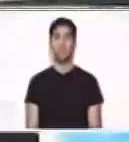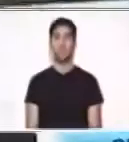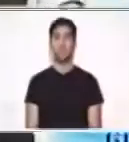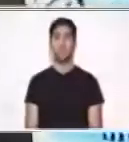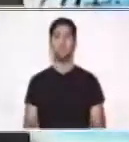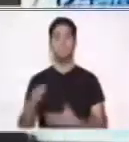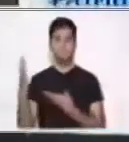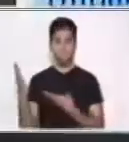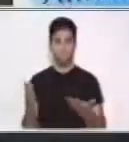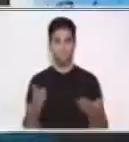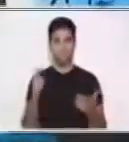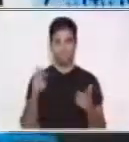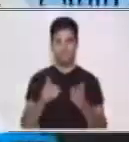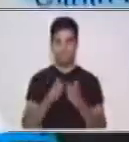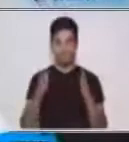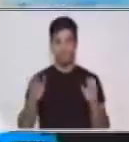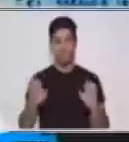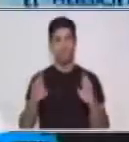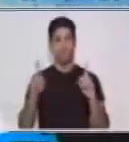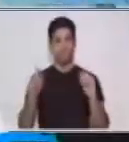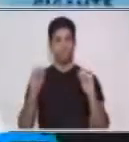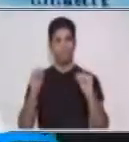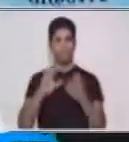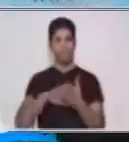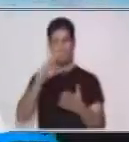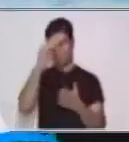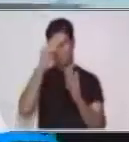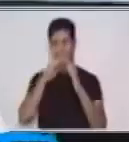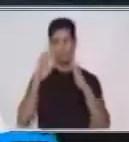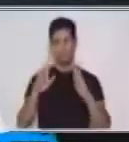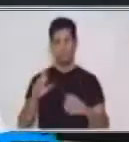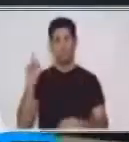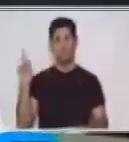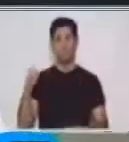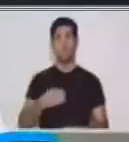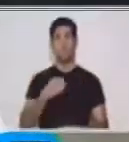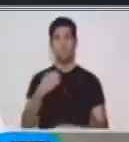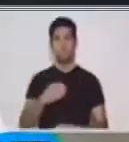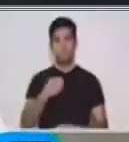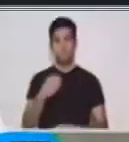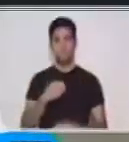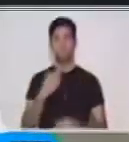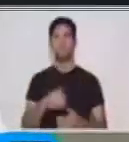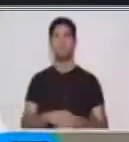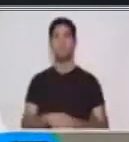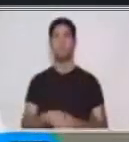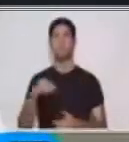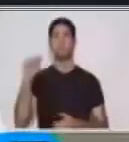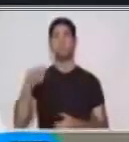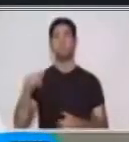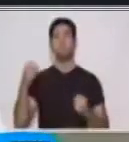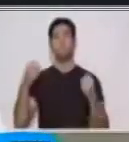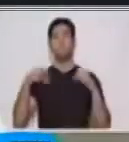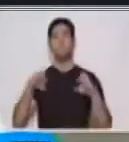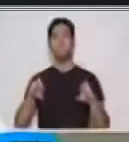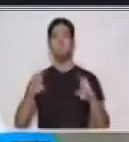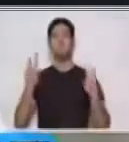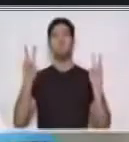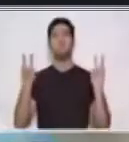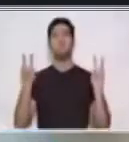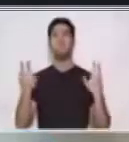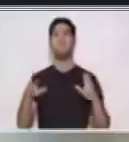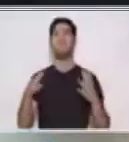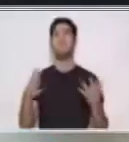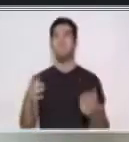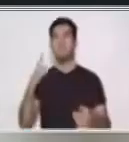Bienvenidos a este espacio educativo Aprendo en Casa. Soy Eddie Roberto Payés Alvarado y en esta oportunidad desarrollaré el